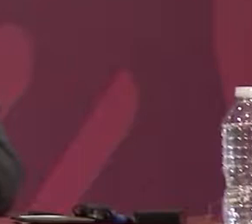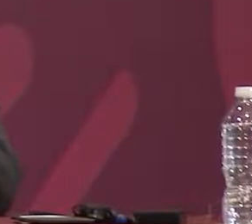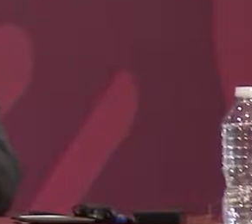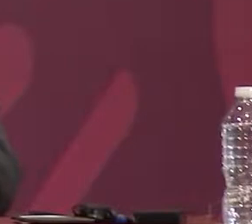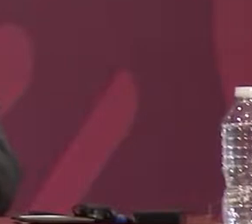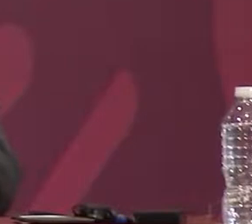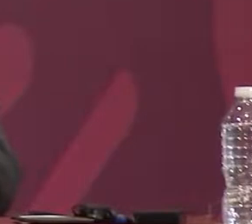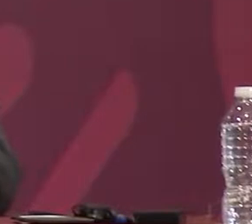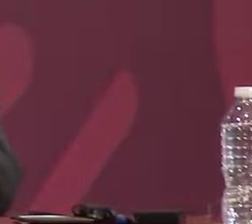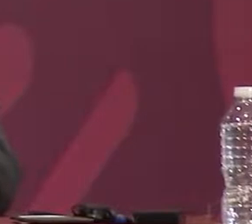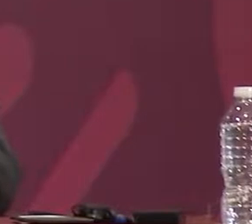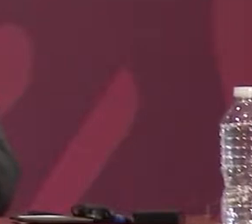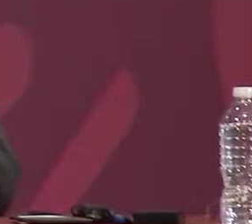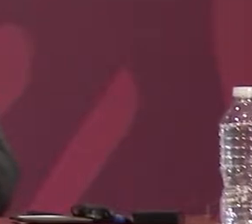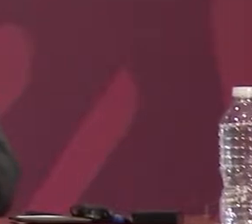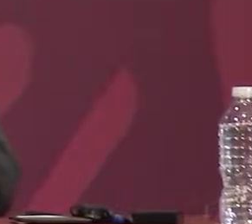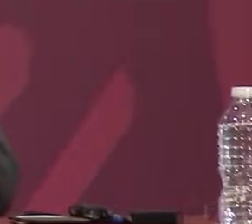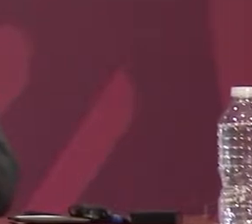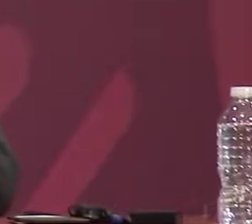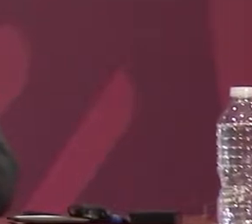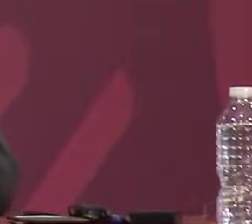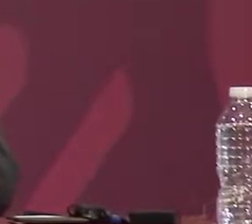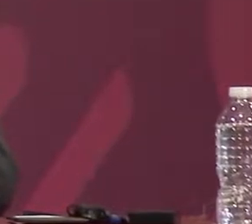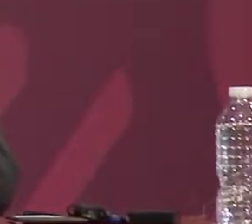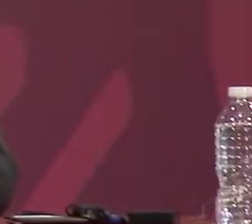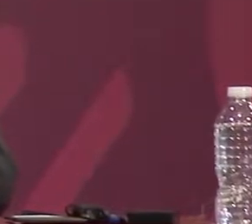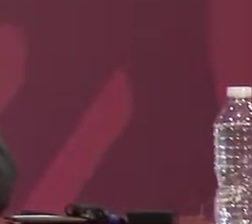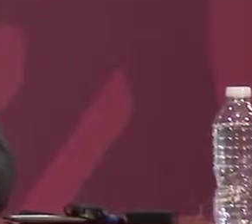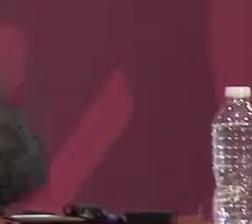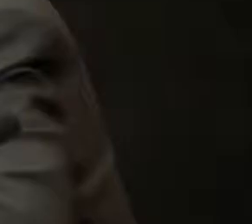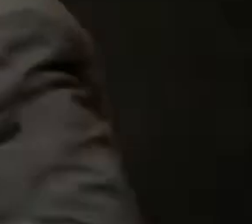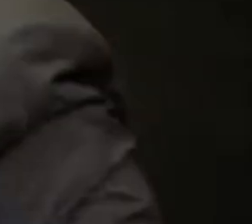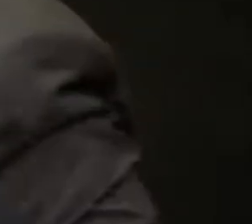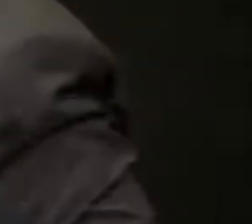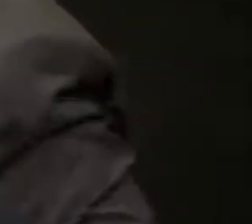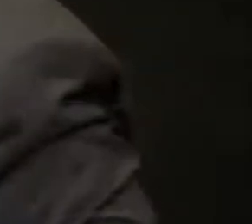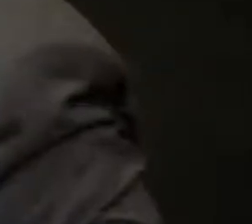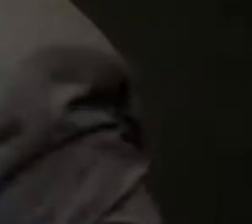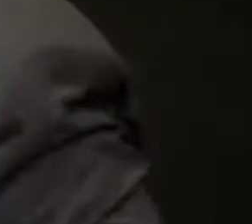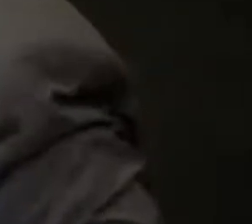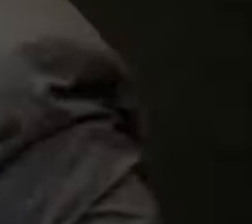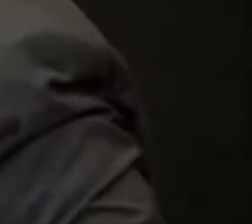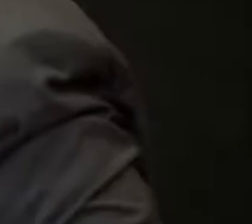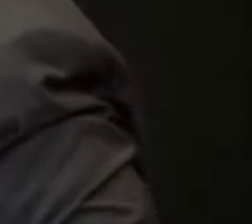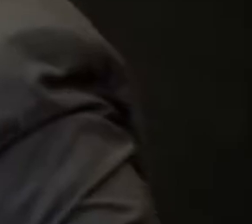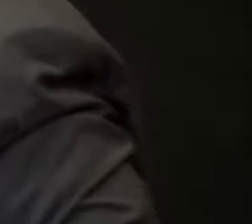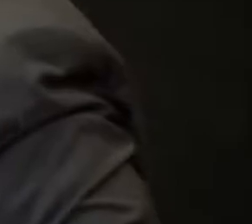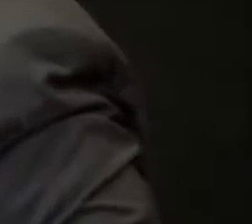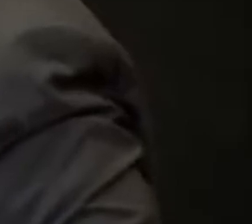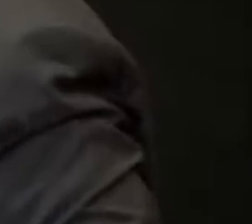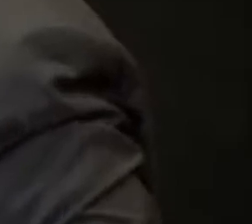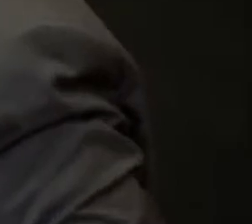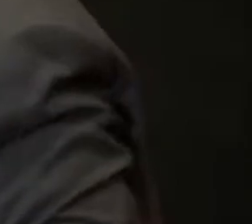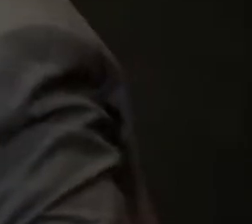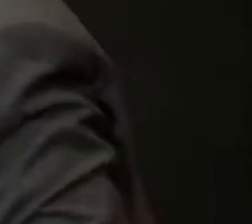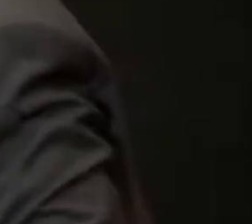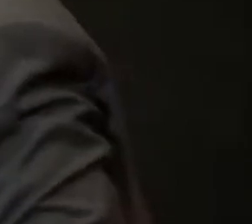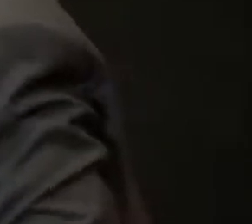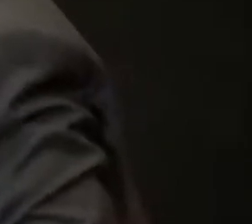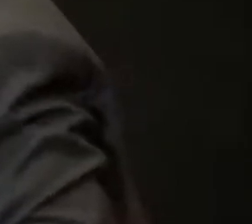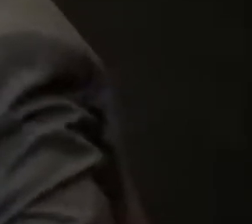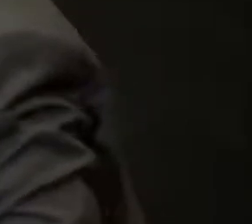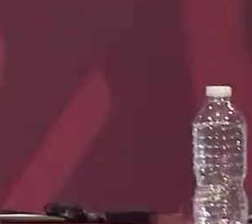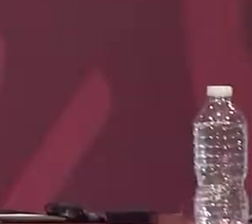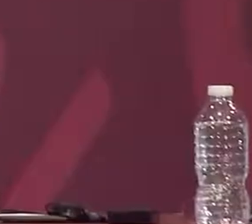y pujantes de la economía norteamericana. Por consiguiente, solamente referiré tres áreas principales de